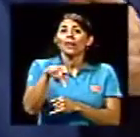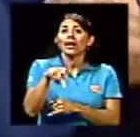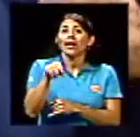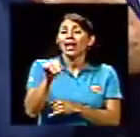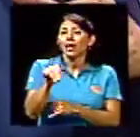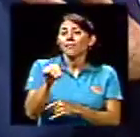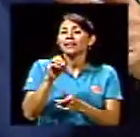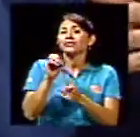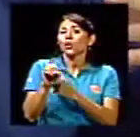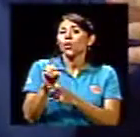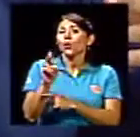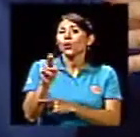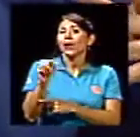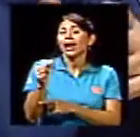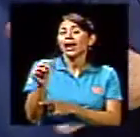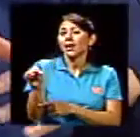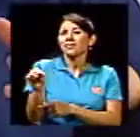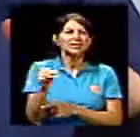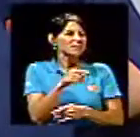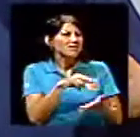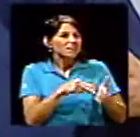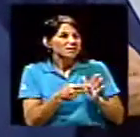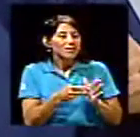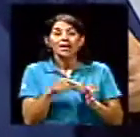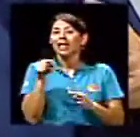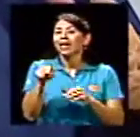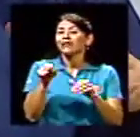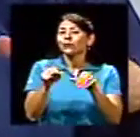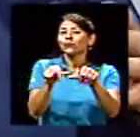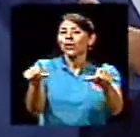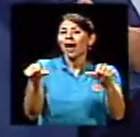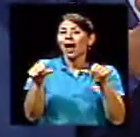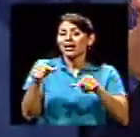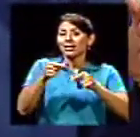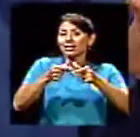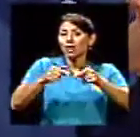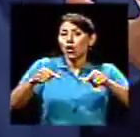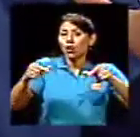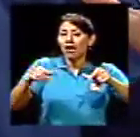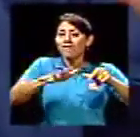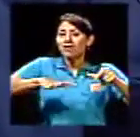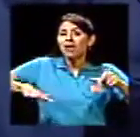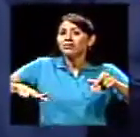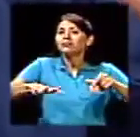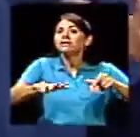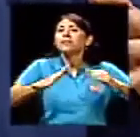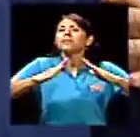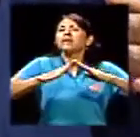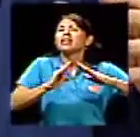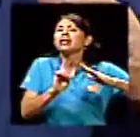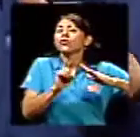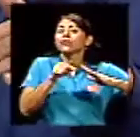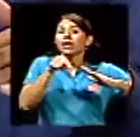UGMs? Porque las amigas en mi gusto... Esos son áreas geográficas donde se ubican las viviendas, entonces vos, para poder llegar a las personas, tenés que hacerlo en